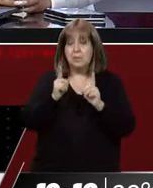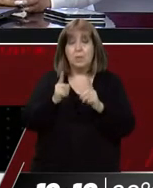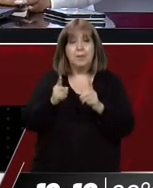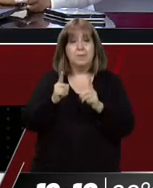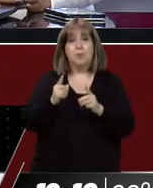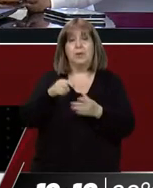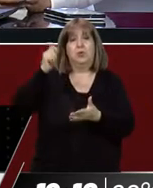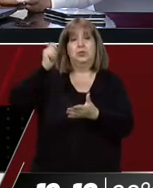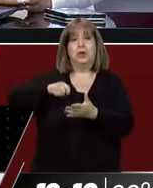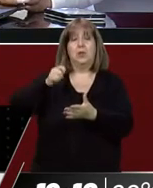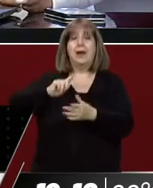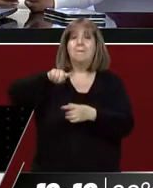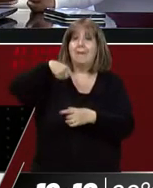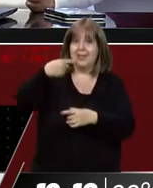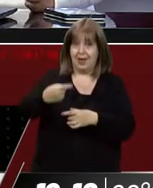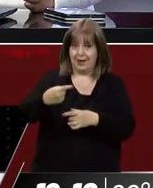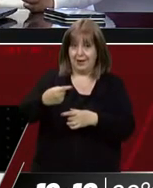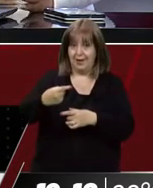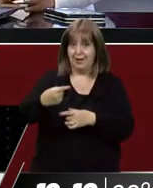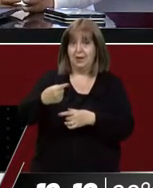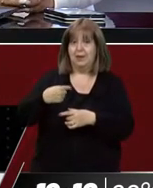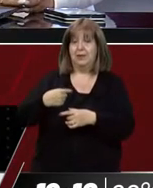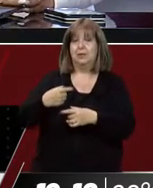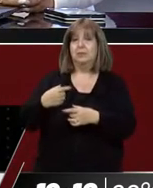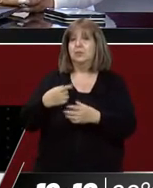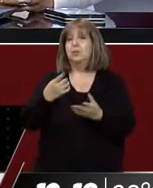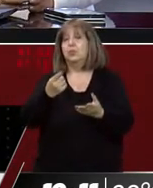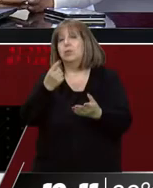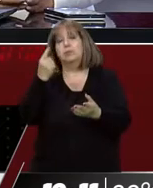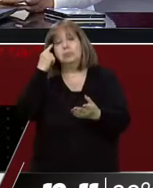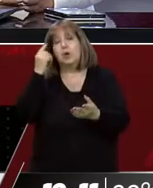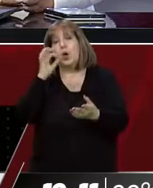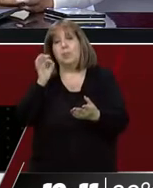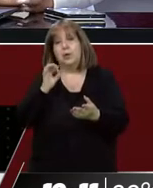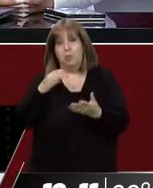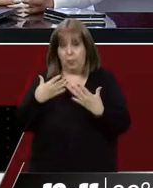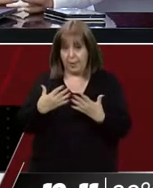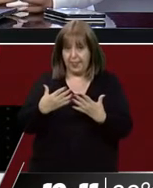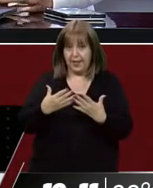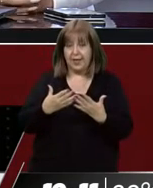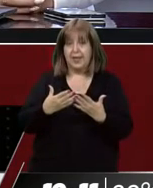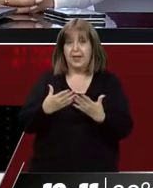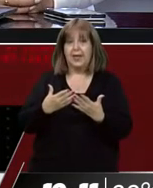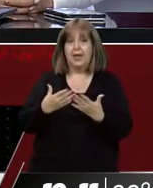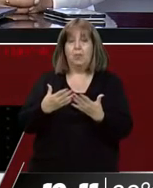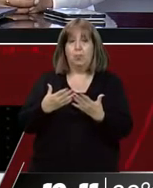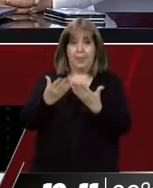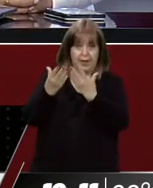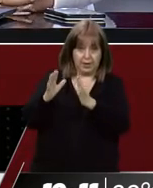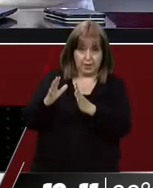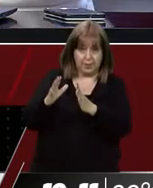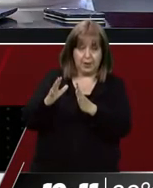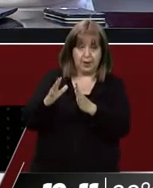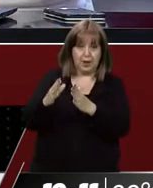2 de la provincia. ¿Y esto puede condicionar en algo? ¿Usted qué considera? Sí, puede condicionar, ¿qué,